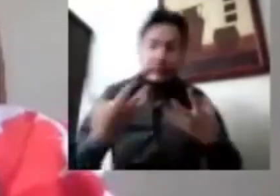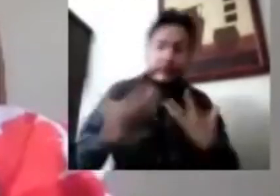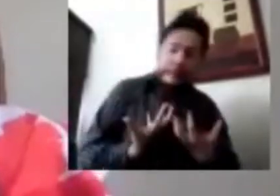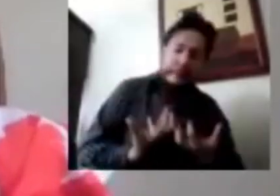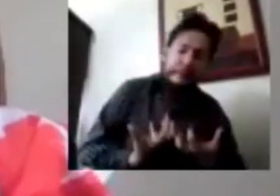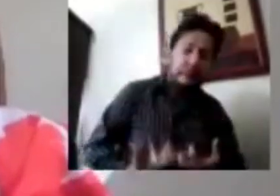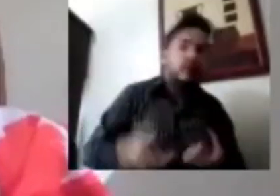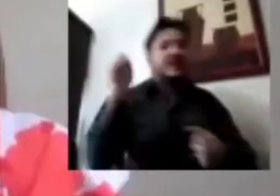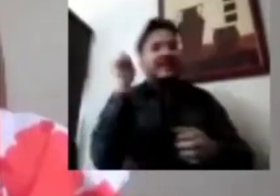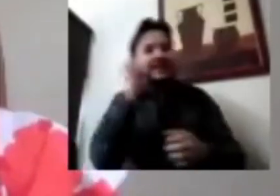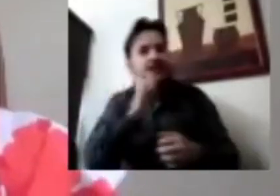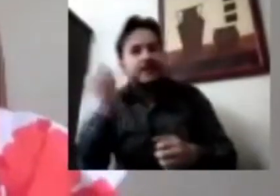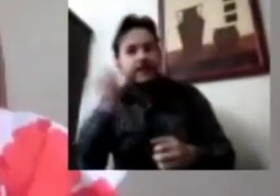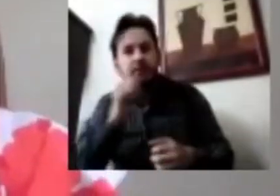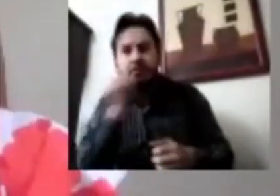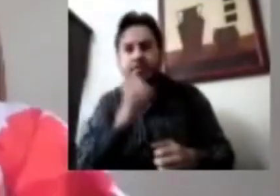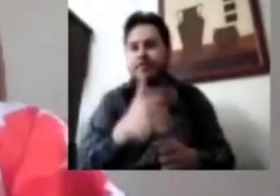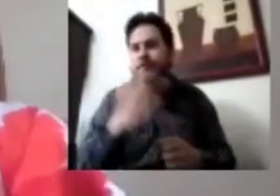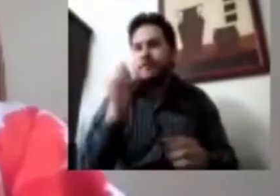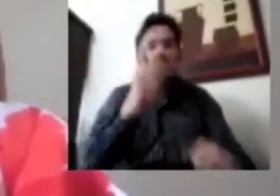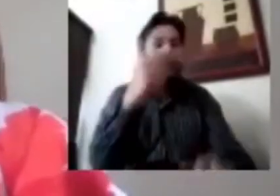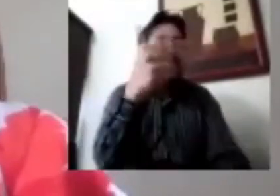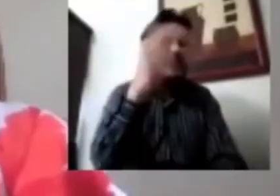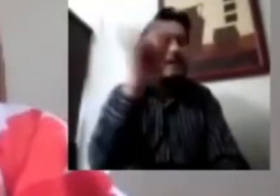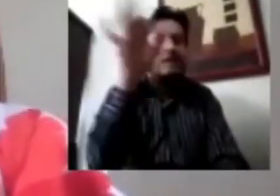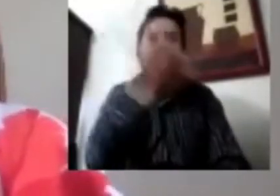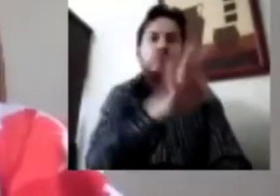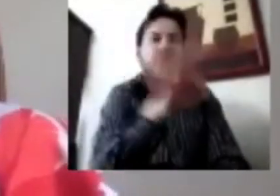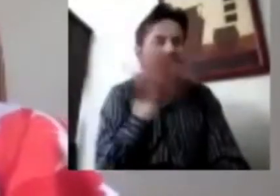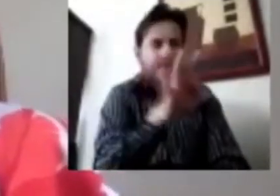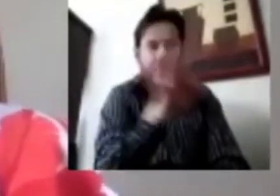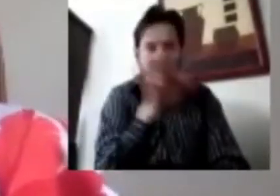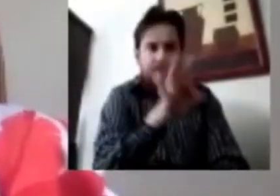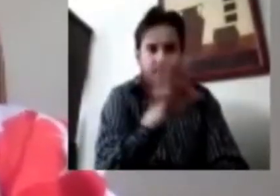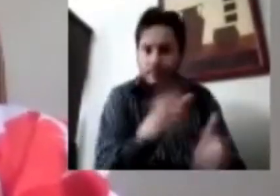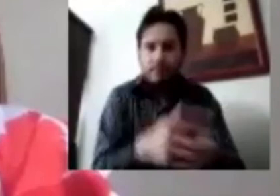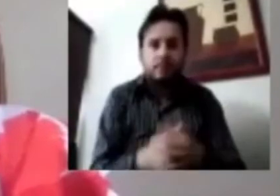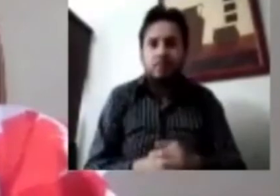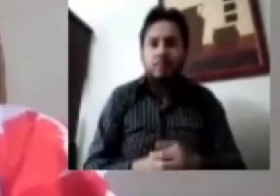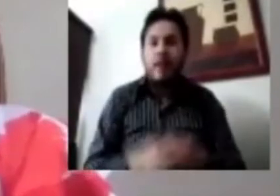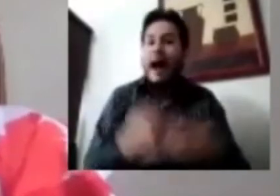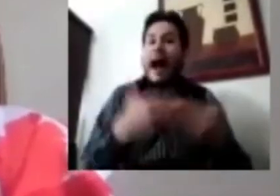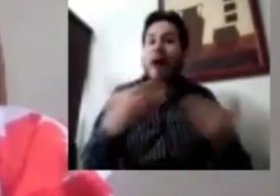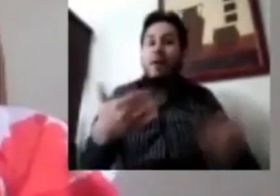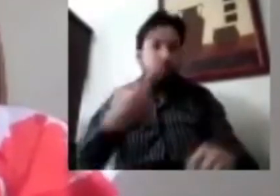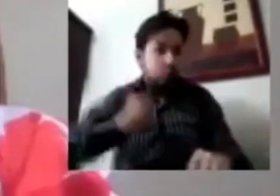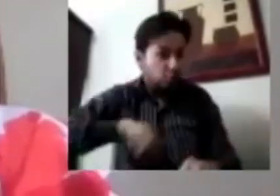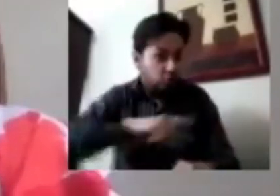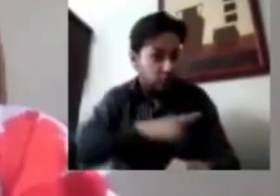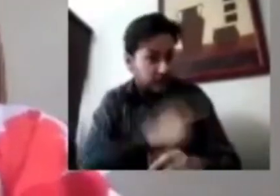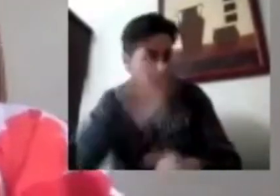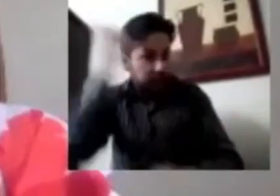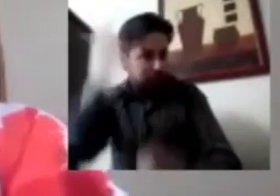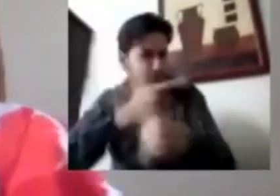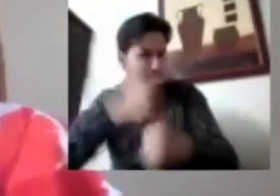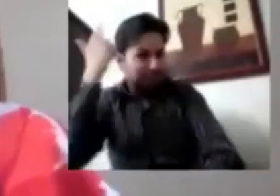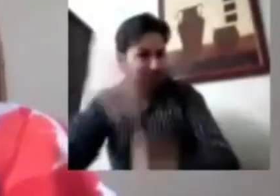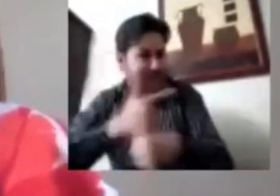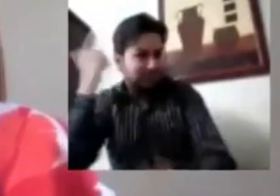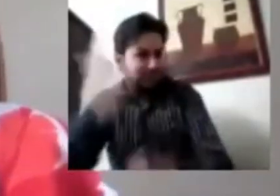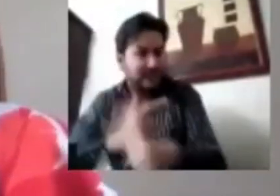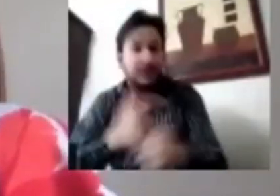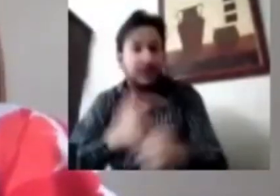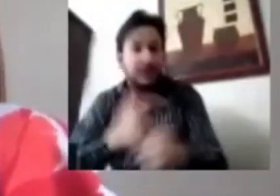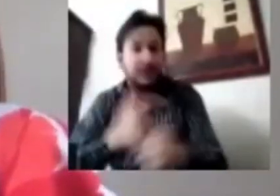depresión andan por el 7%. Entonces, los síntomas que nosotros captamos andan por el 27%. Es más alto en